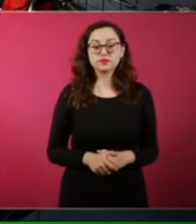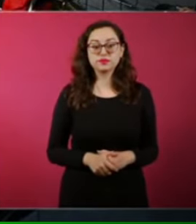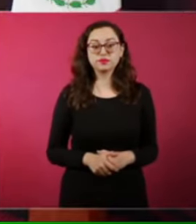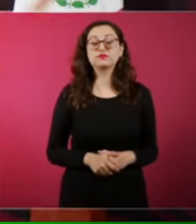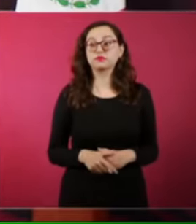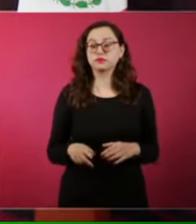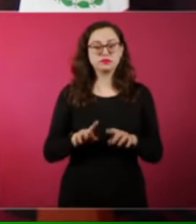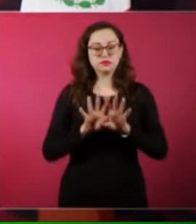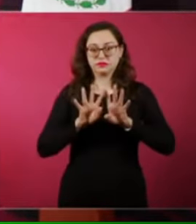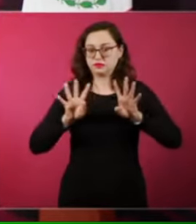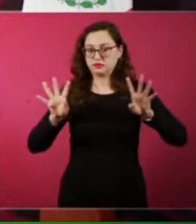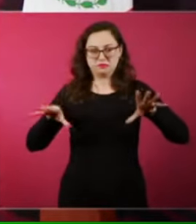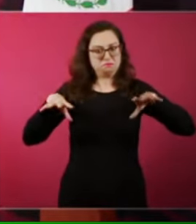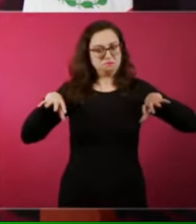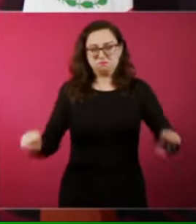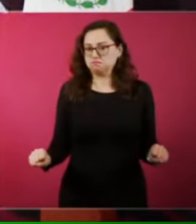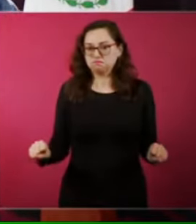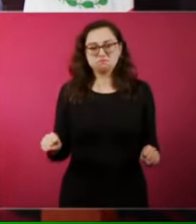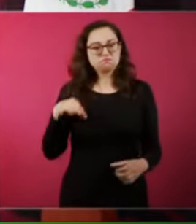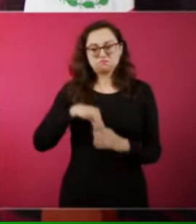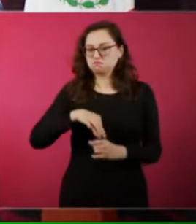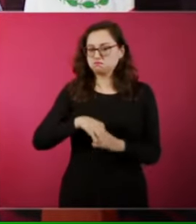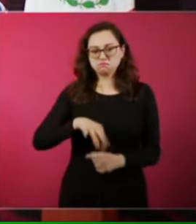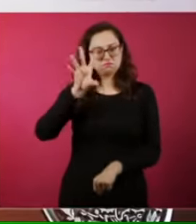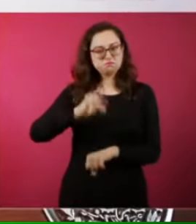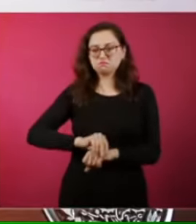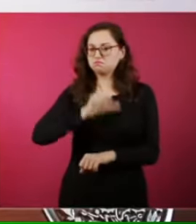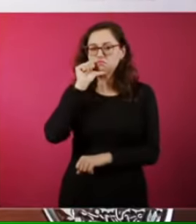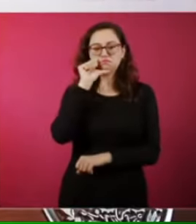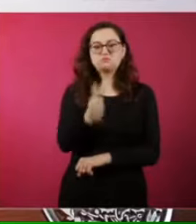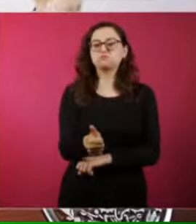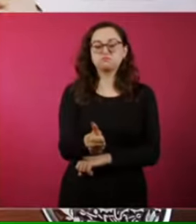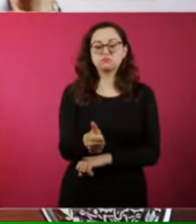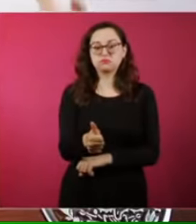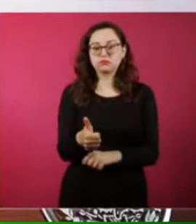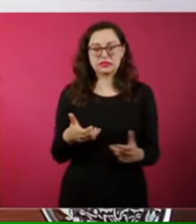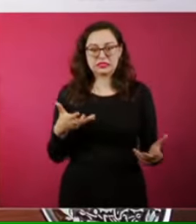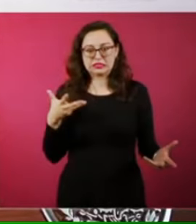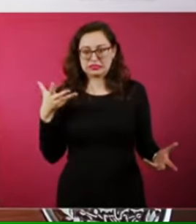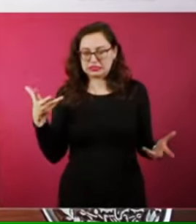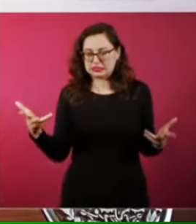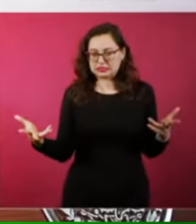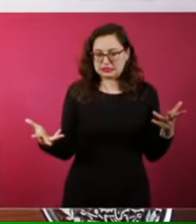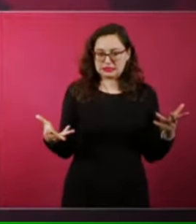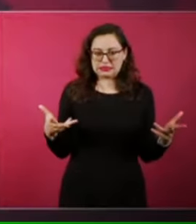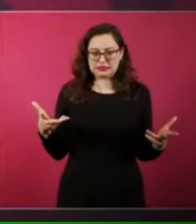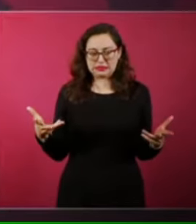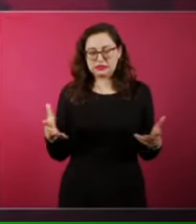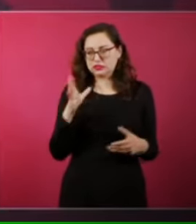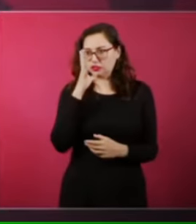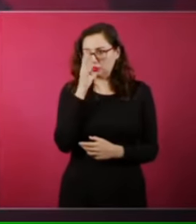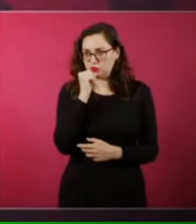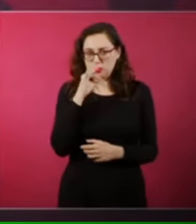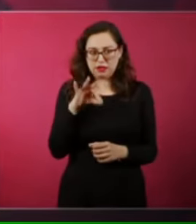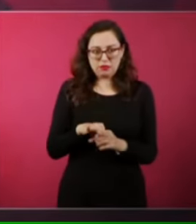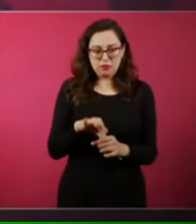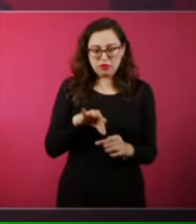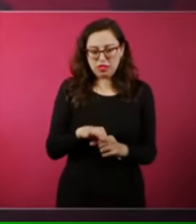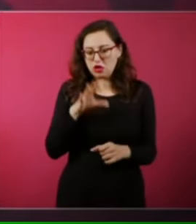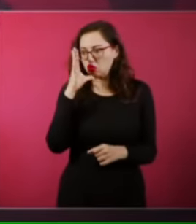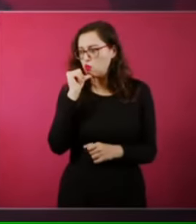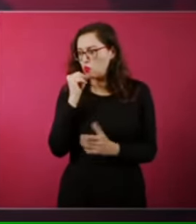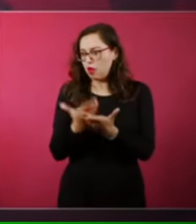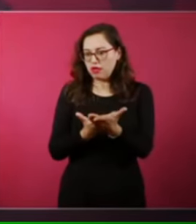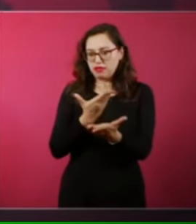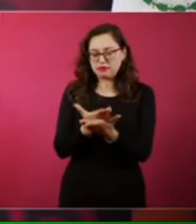y tomaron la tribuna y como ya no se pudo poner a